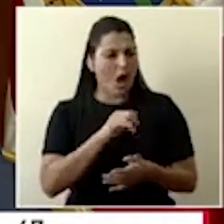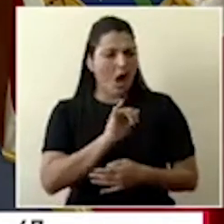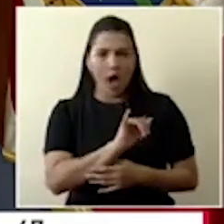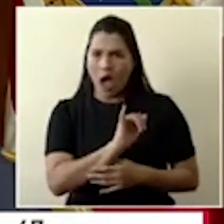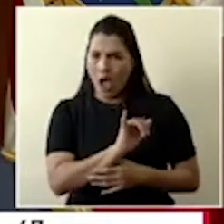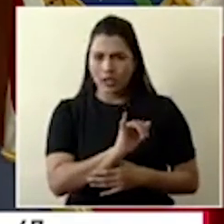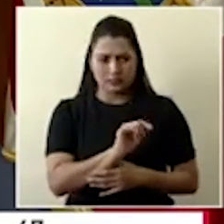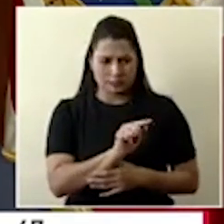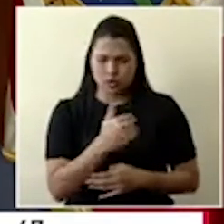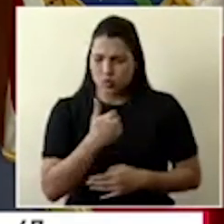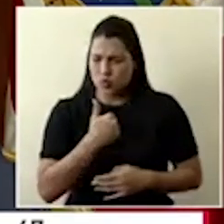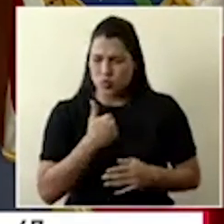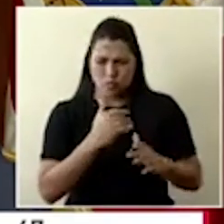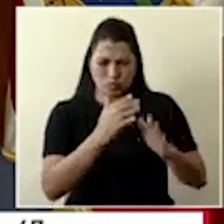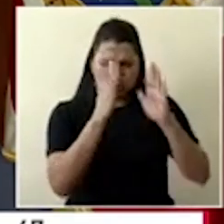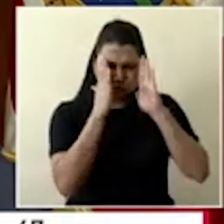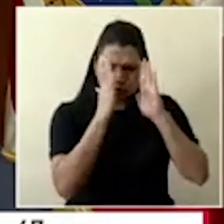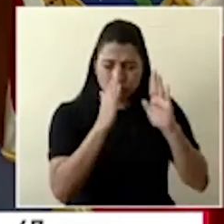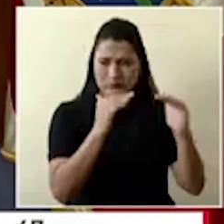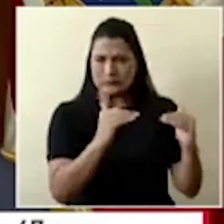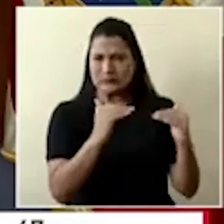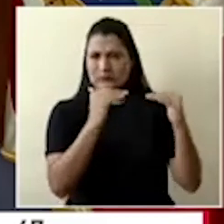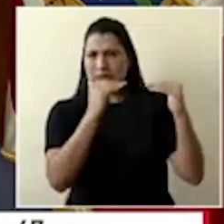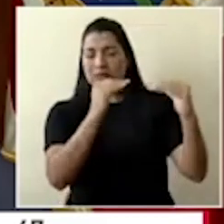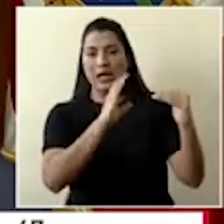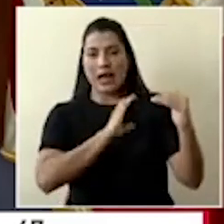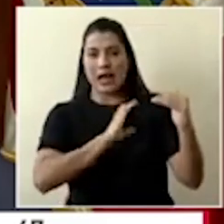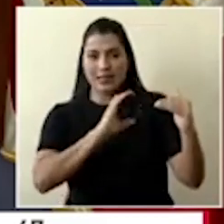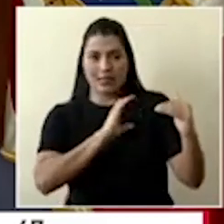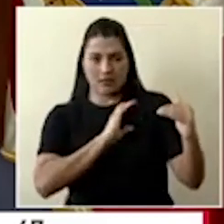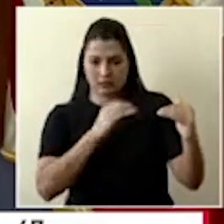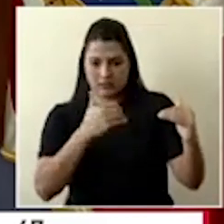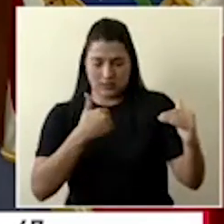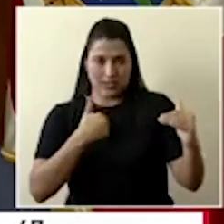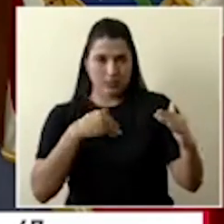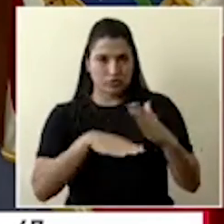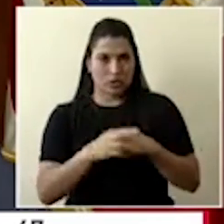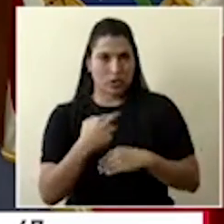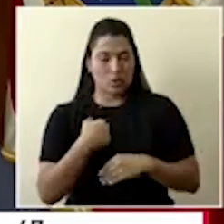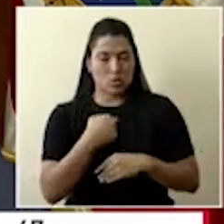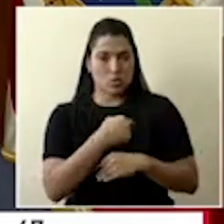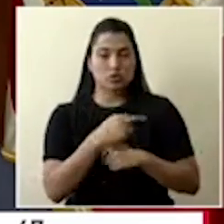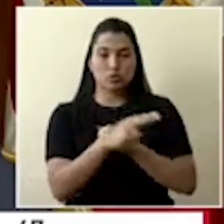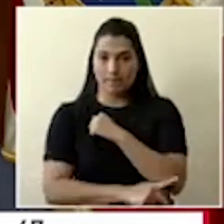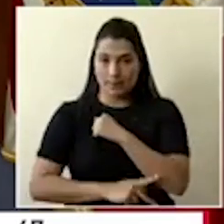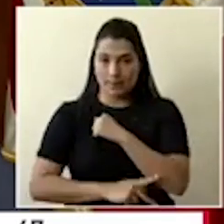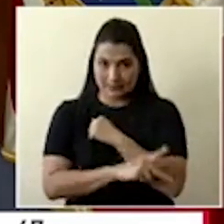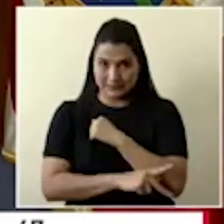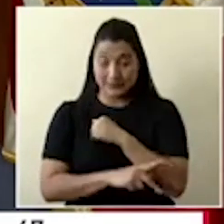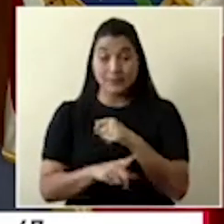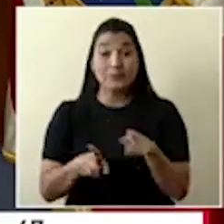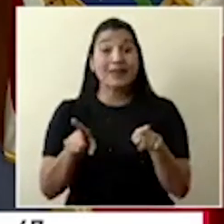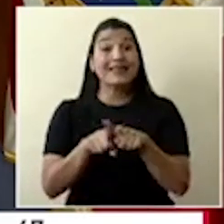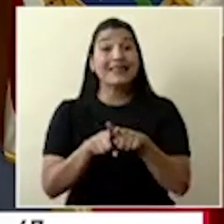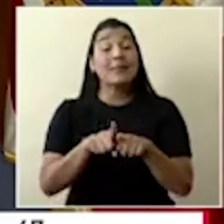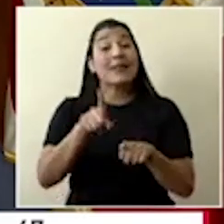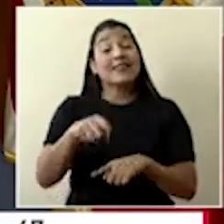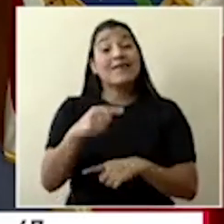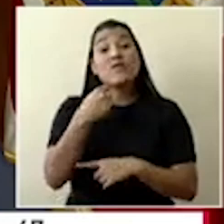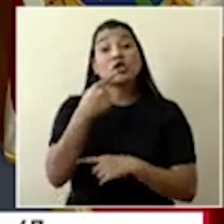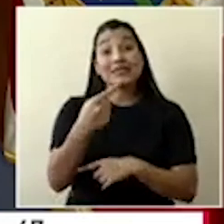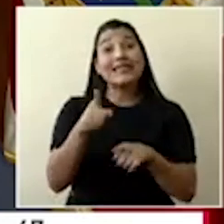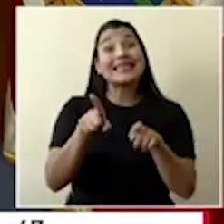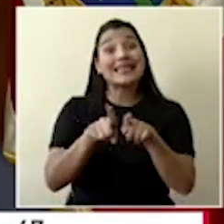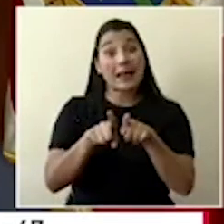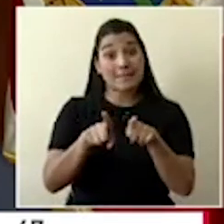más alta calidad que tenemos en el país. Y debo decir que también hubo un egreso del